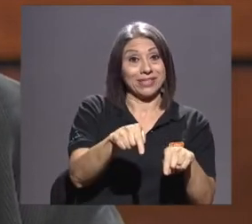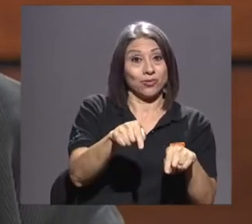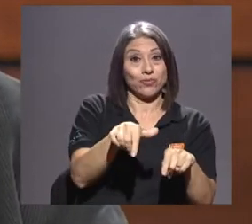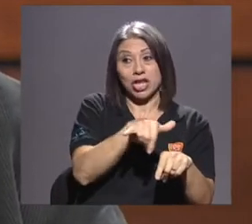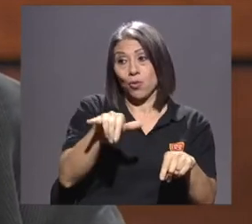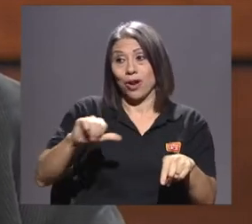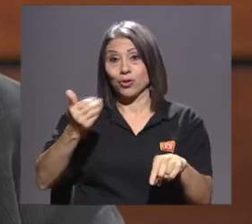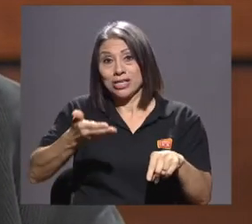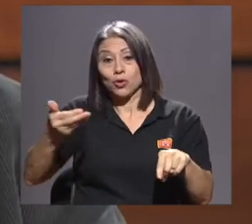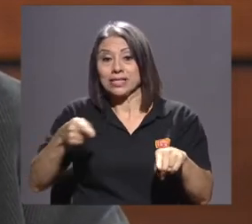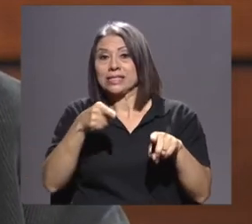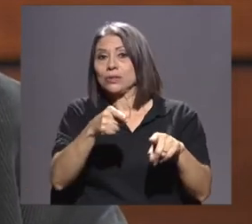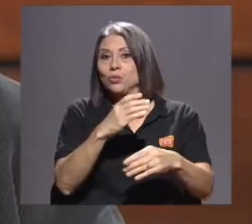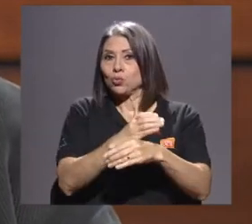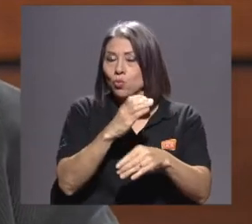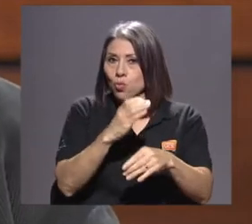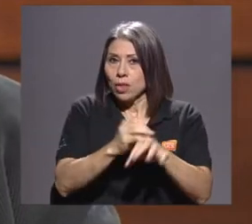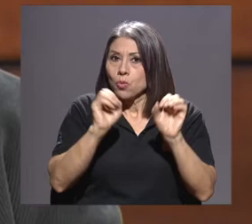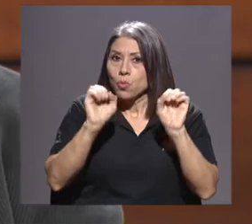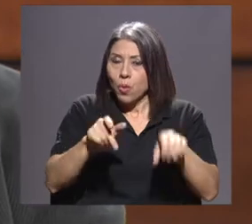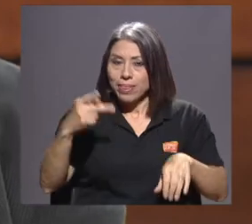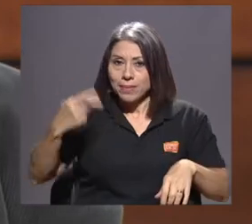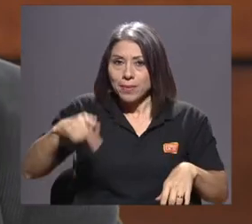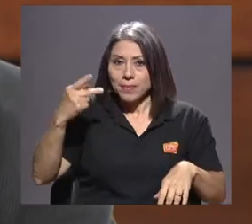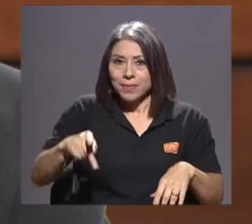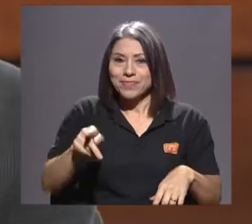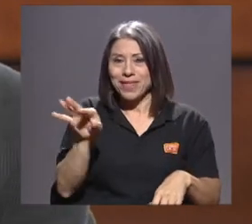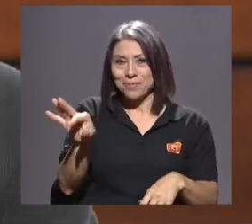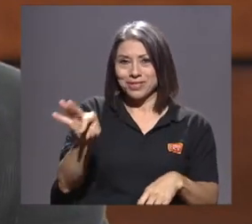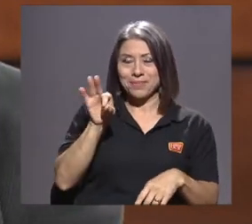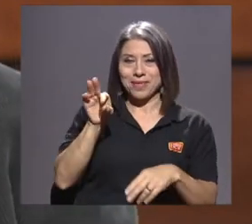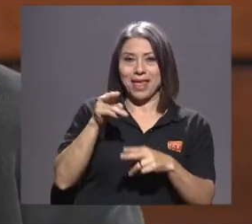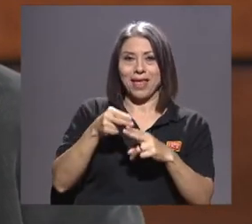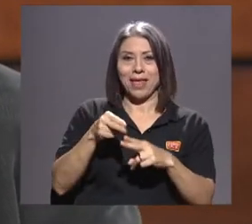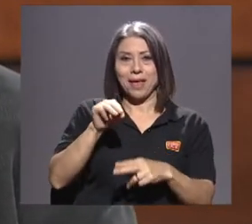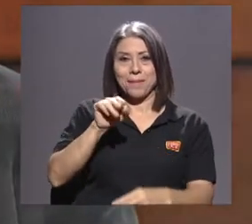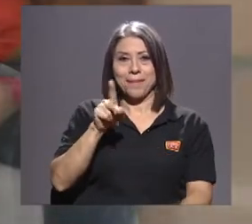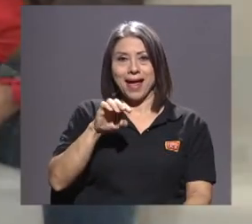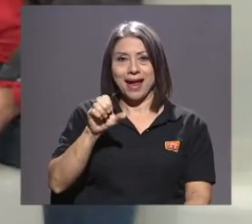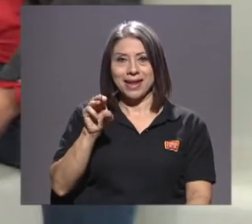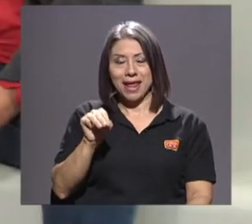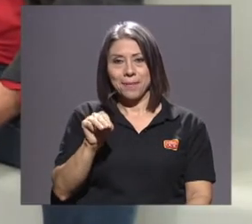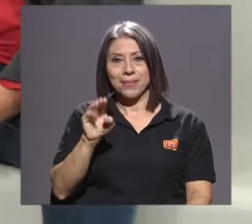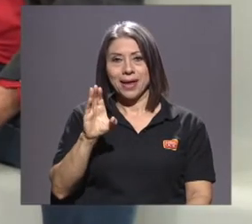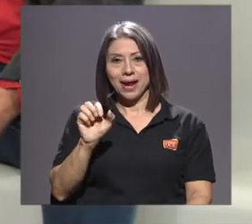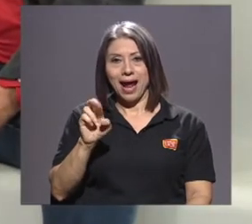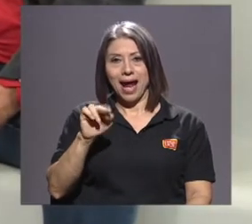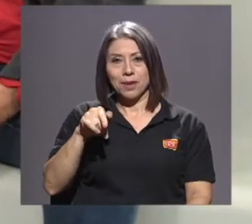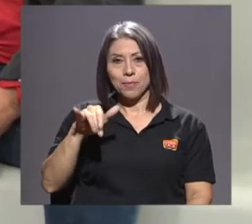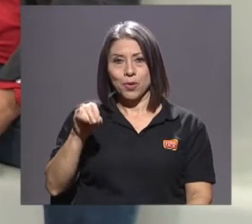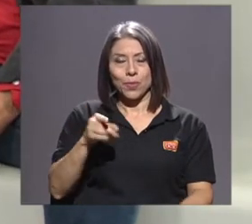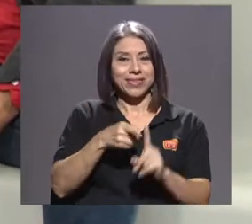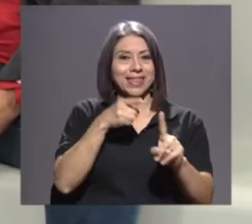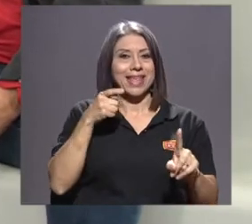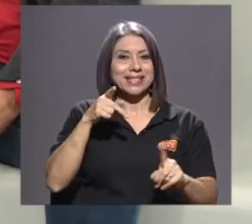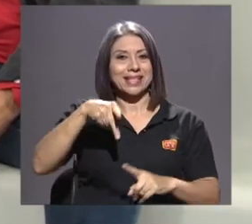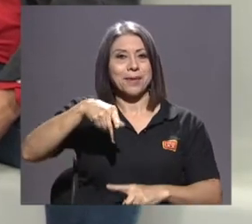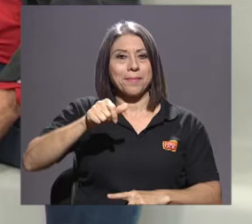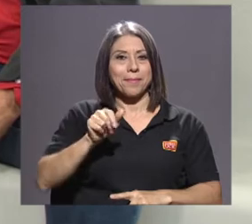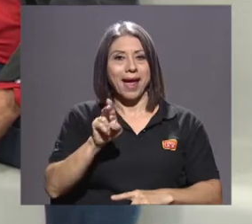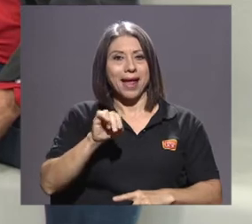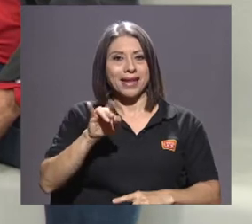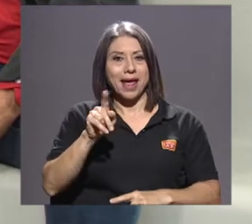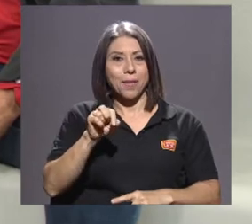es un arma de doble filo y para eso hemos invitado a Marían Carpi, de Pan y Amor, quien nos va a hablar de esta maravillosa